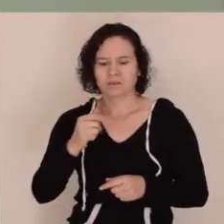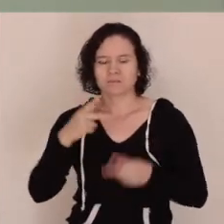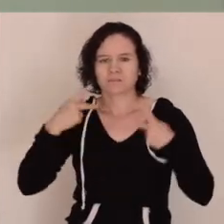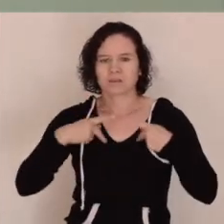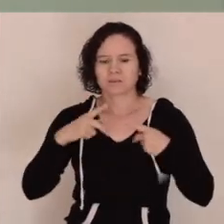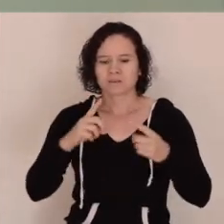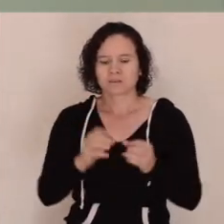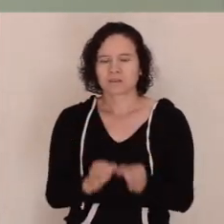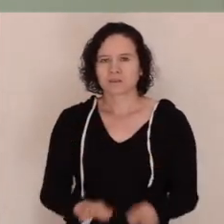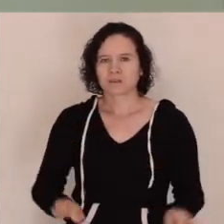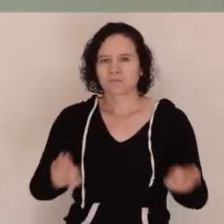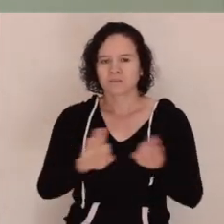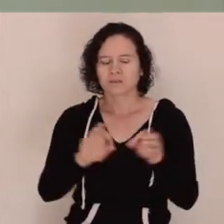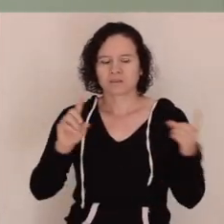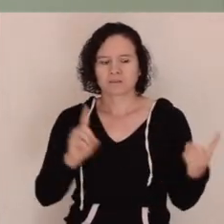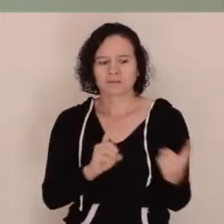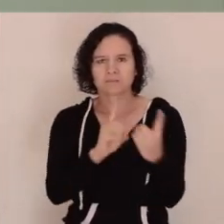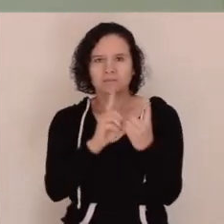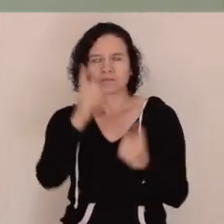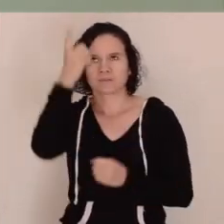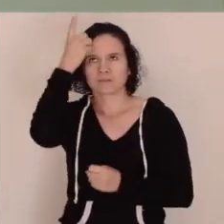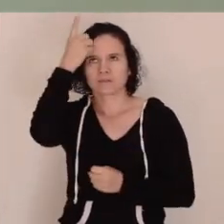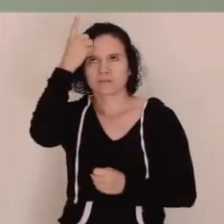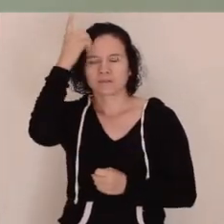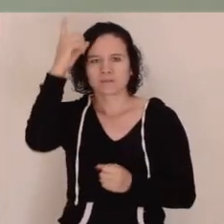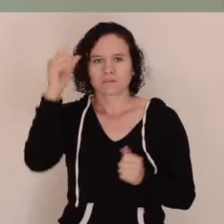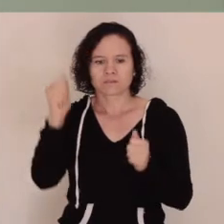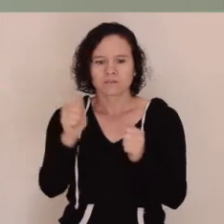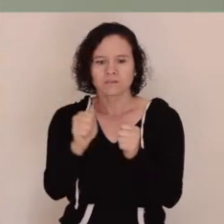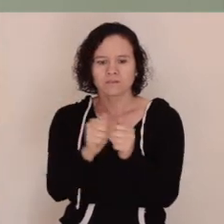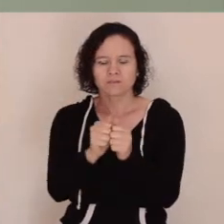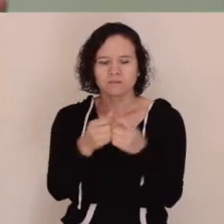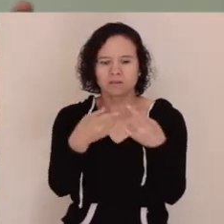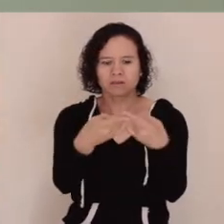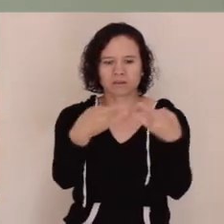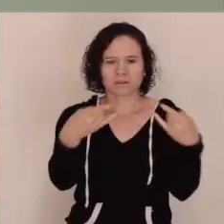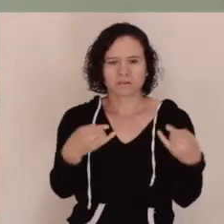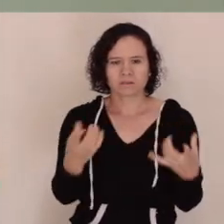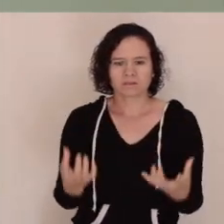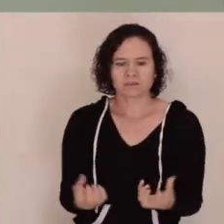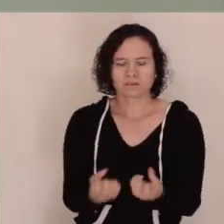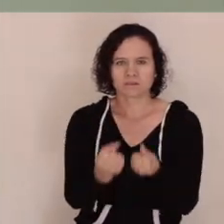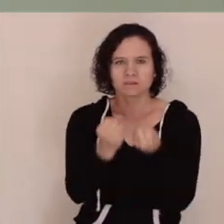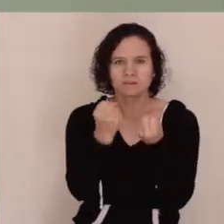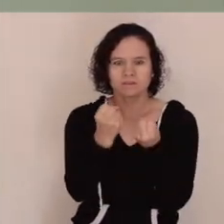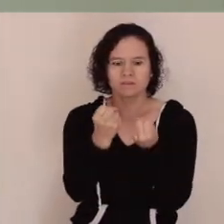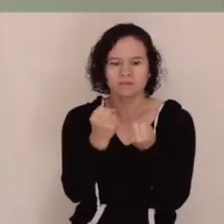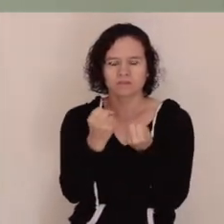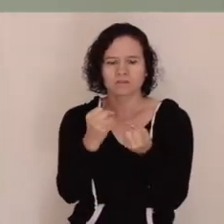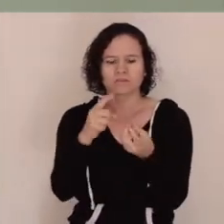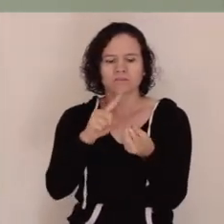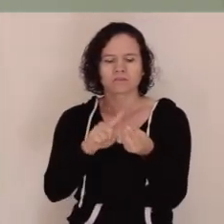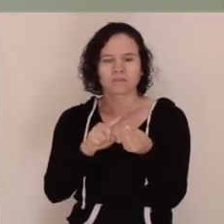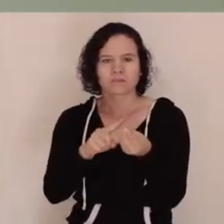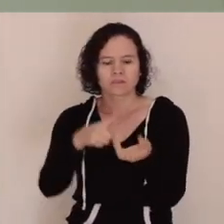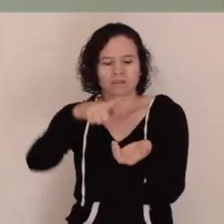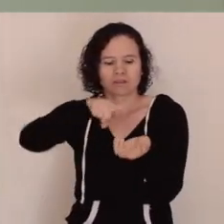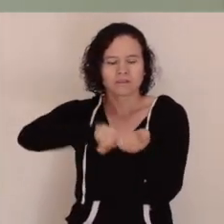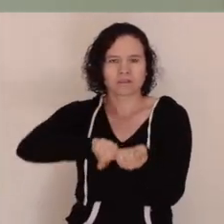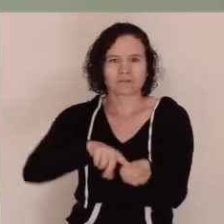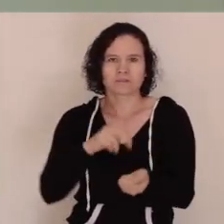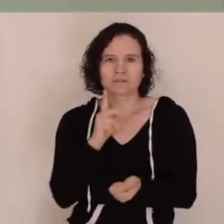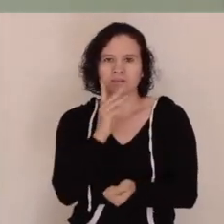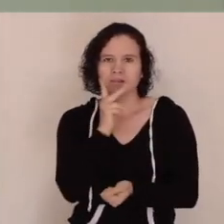encontrarnos con Dios, con su gracia, su amor a lo largo de toda la historia de la salvación plasmada en la